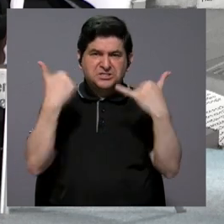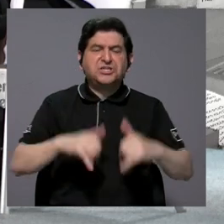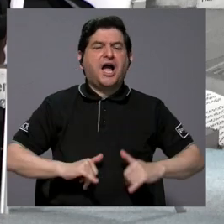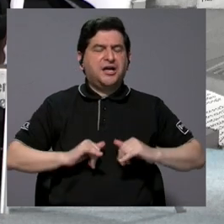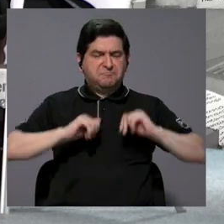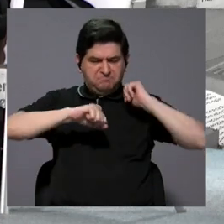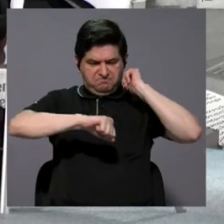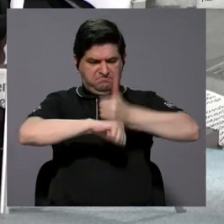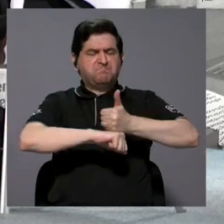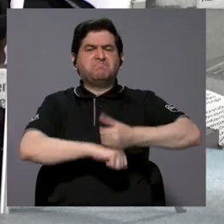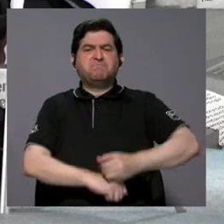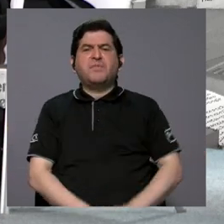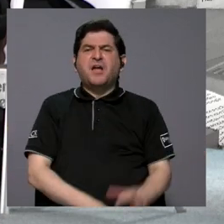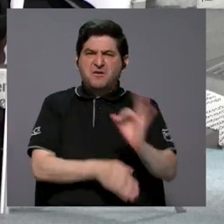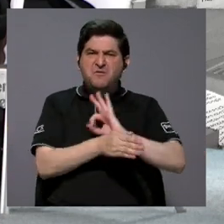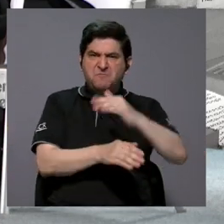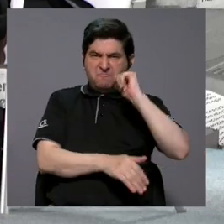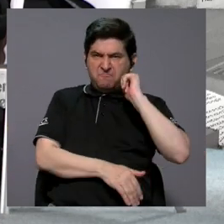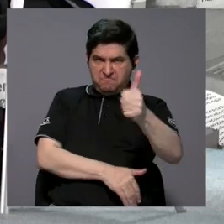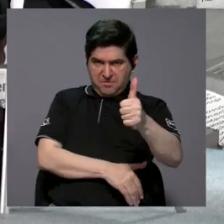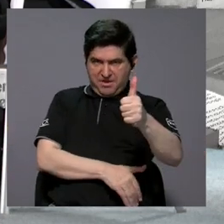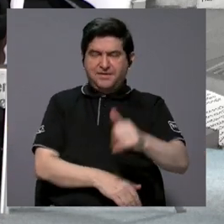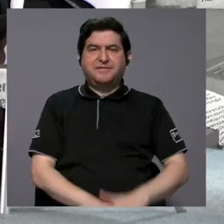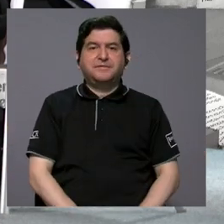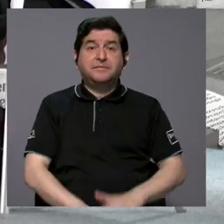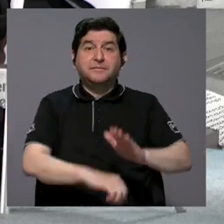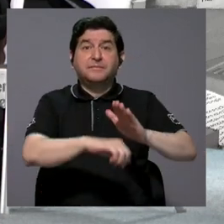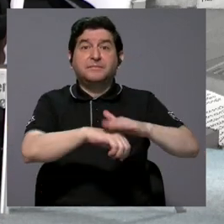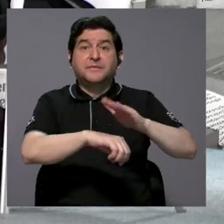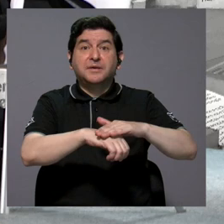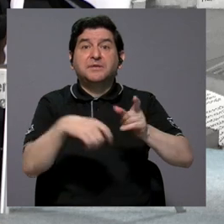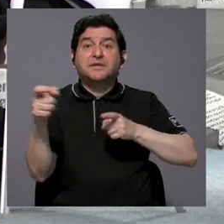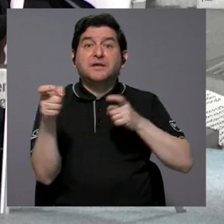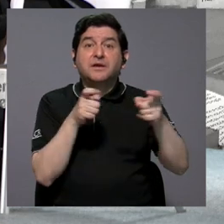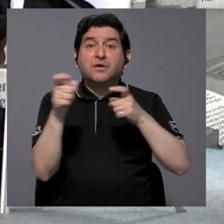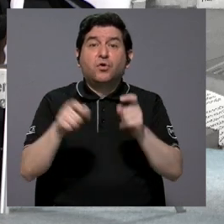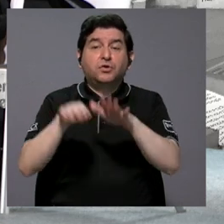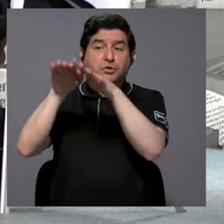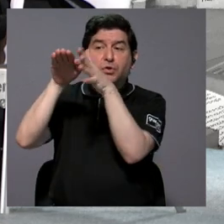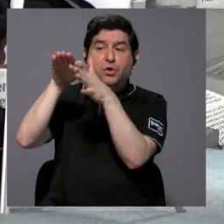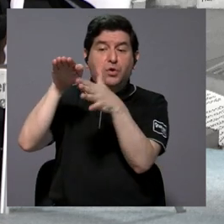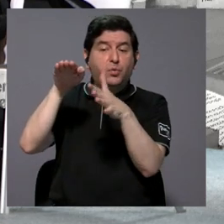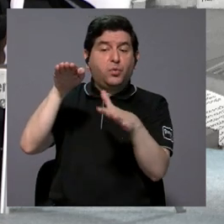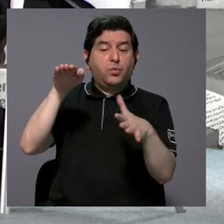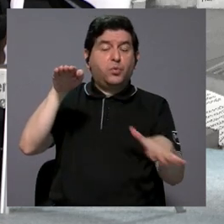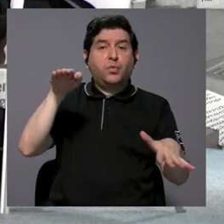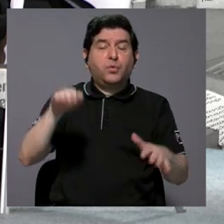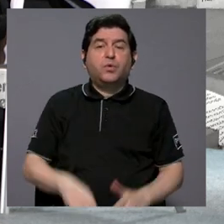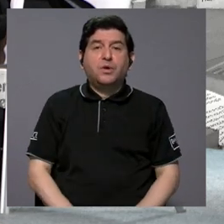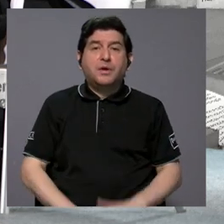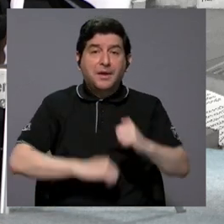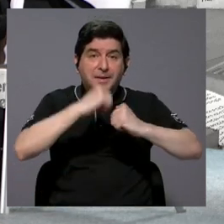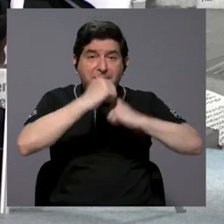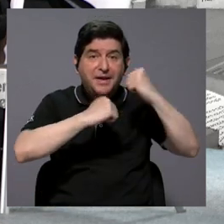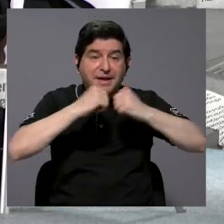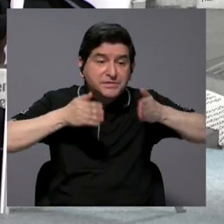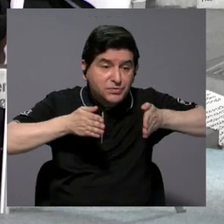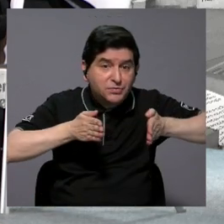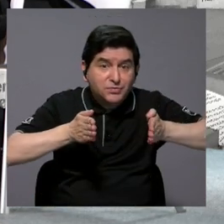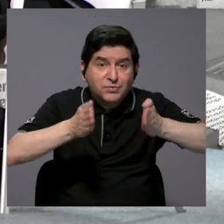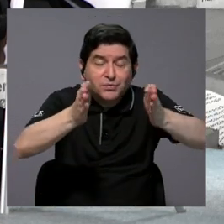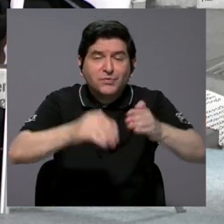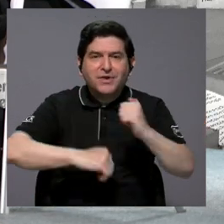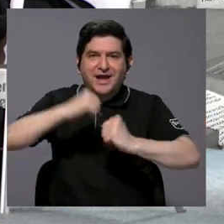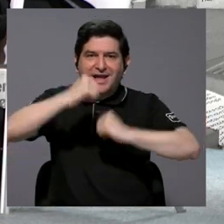estandarizadas, eficaces, para el control de deslizamientos, para la infraestructura vial,